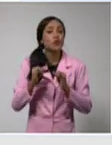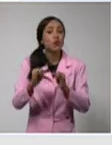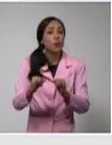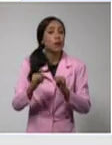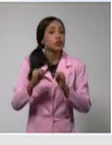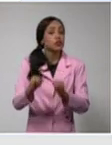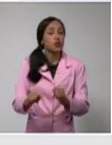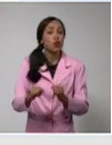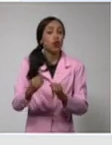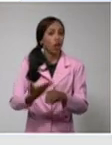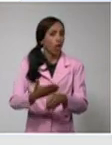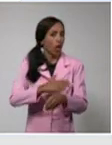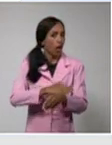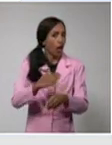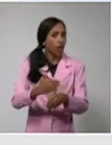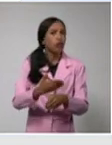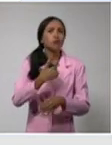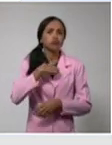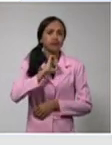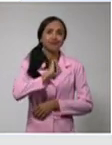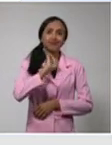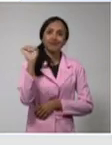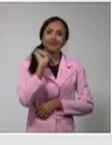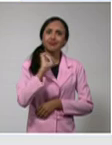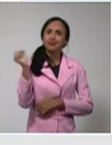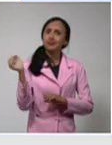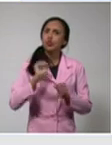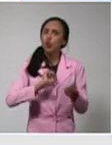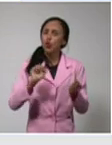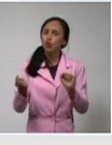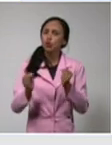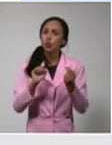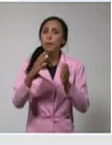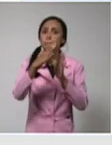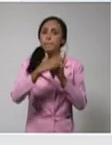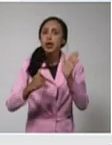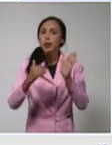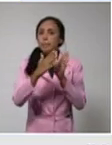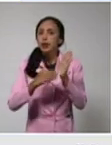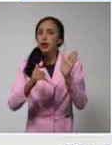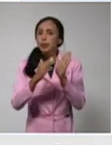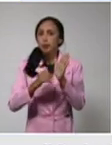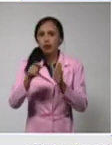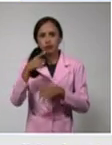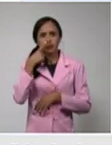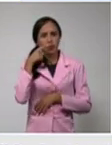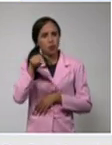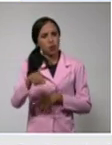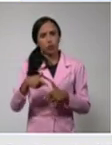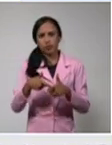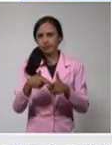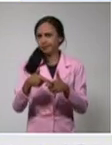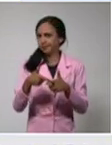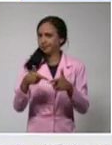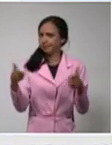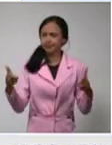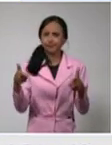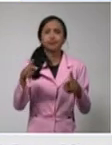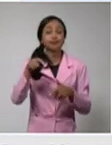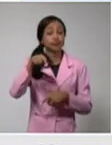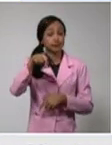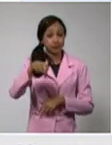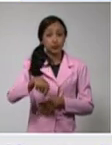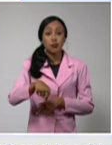alcanzó y mantuvo durante meses, una cifra todavía muy elevada, que traduce la